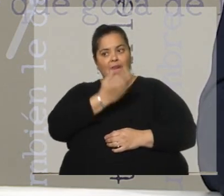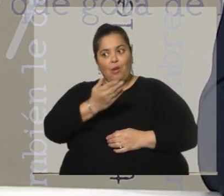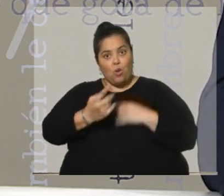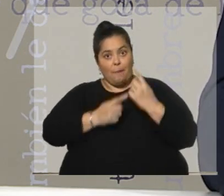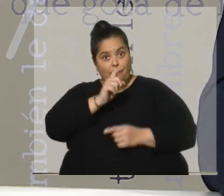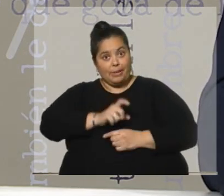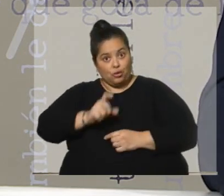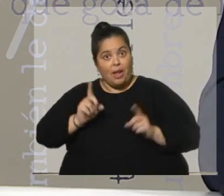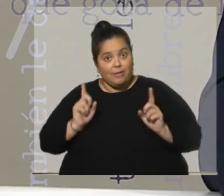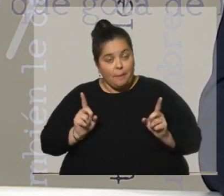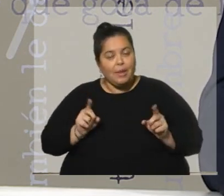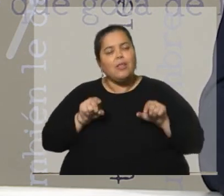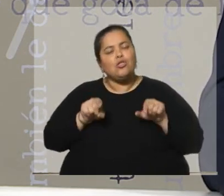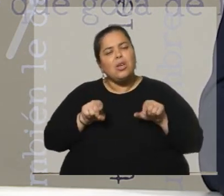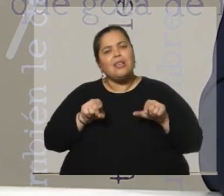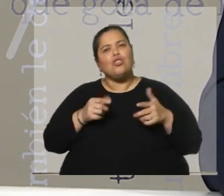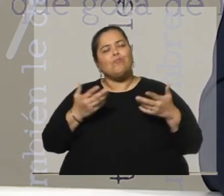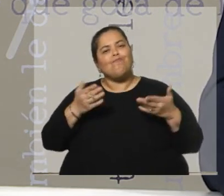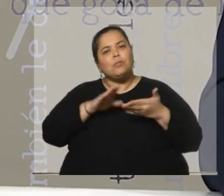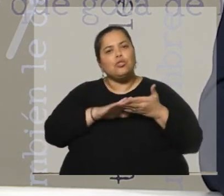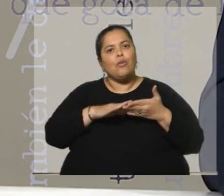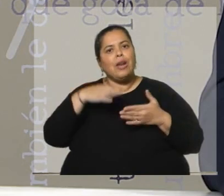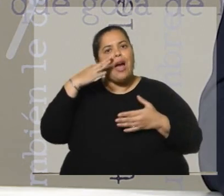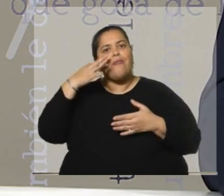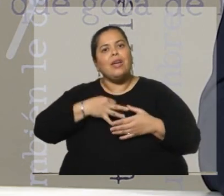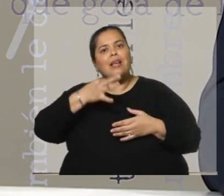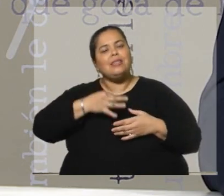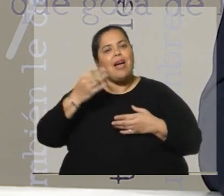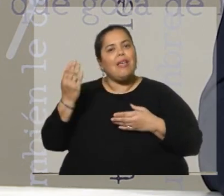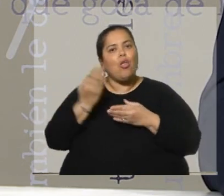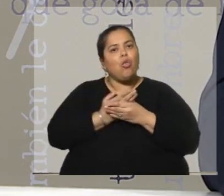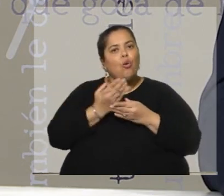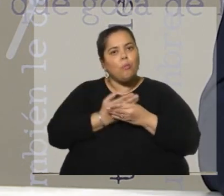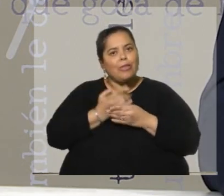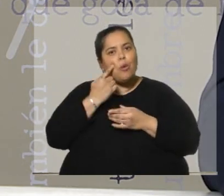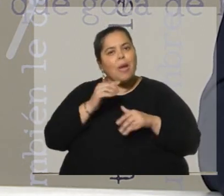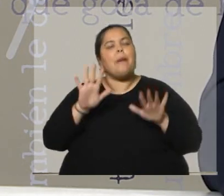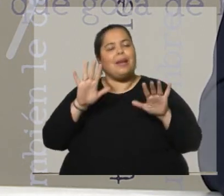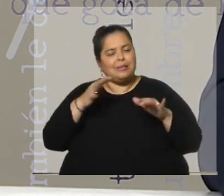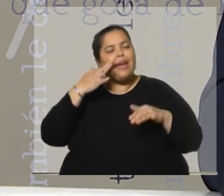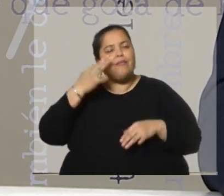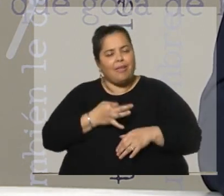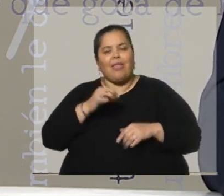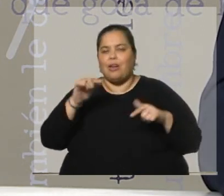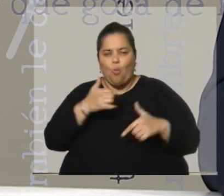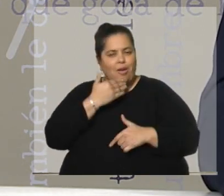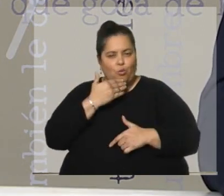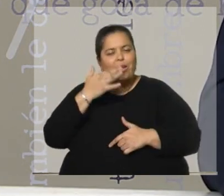veracidad de los documentos, me parece que no cabe duda, creo que en eso está habiendo un consenso. Pero parece obvio,